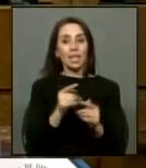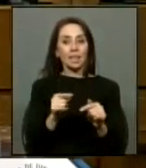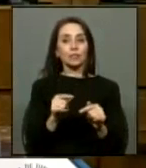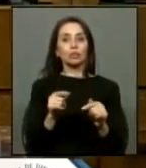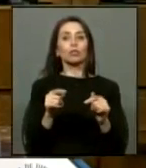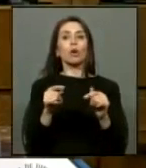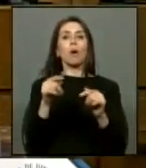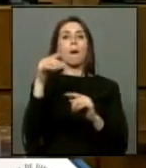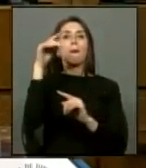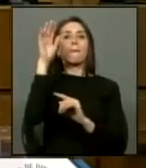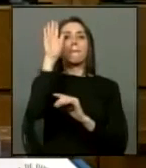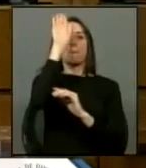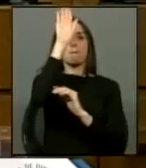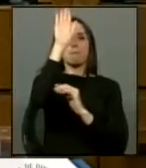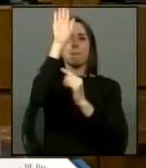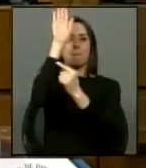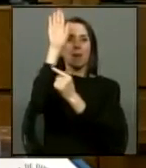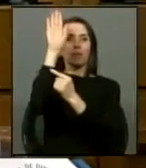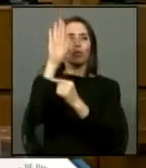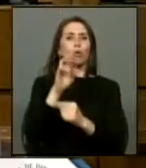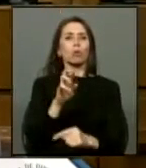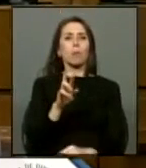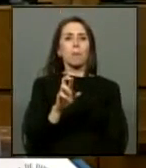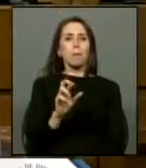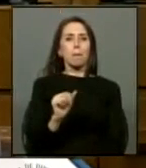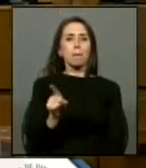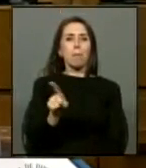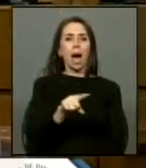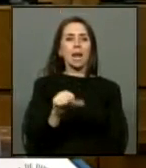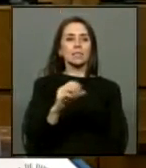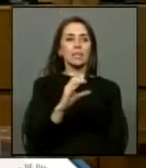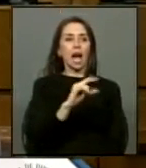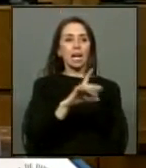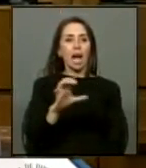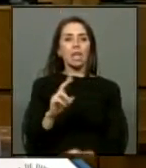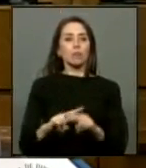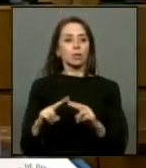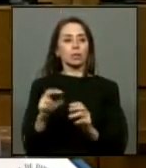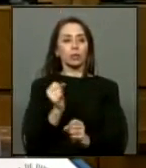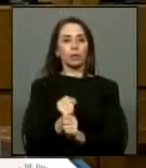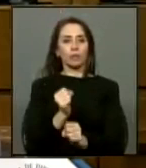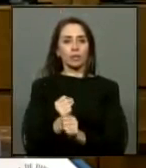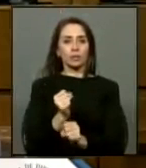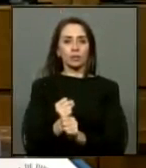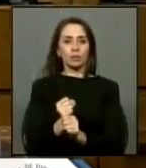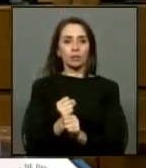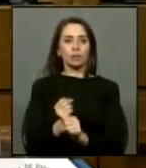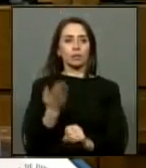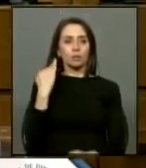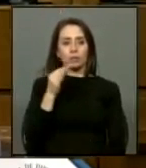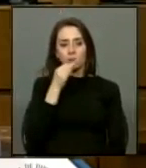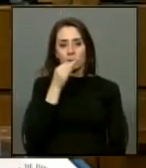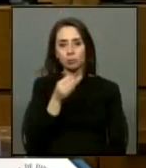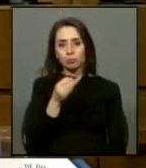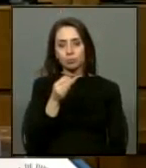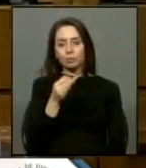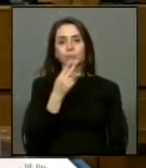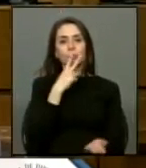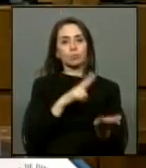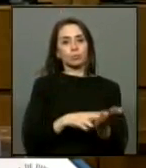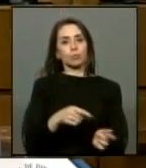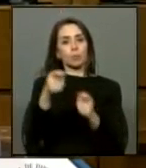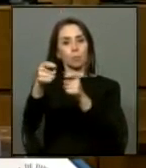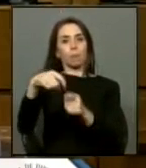pendones, pasacalles, para poder materializar su trabajo. De acuerdo a lo mencionado anteriormente, solicito que se oficie a la